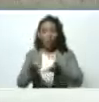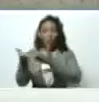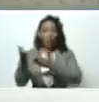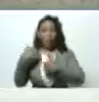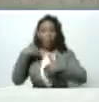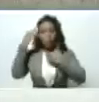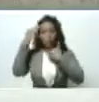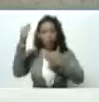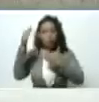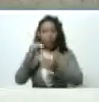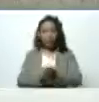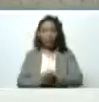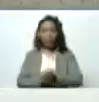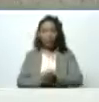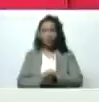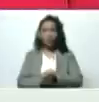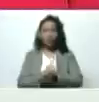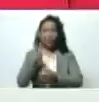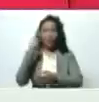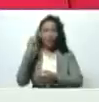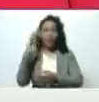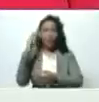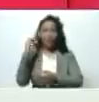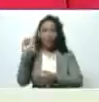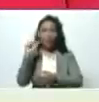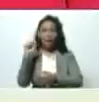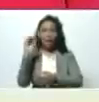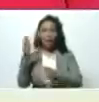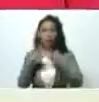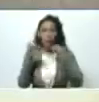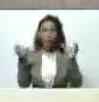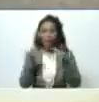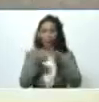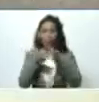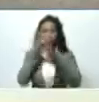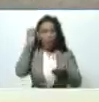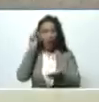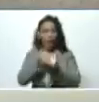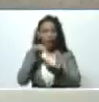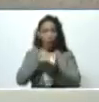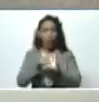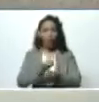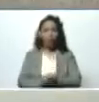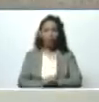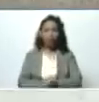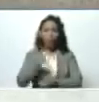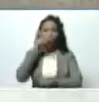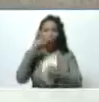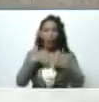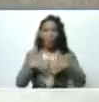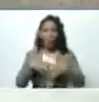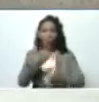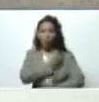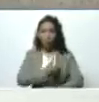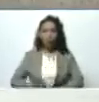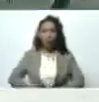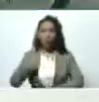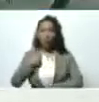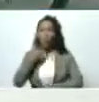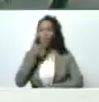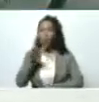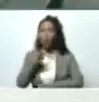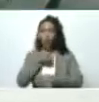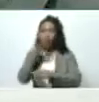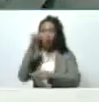tibisay bueno a todo el equipo gonzalve pronto voy para allá